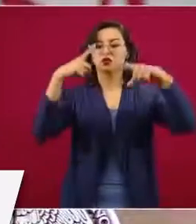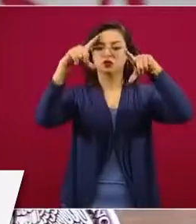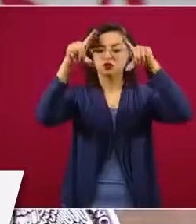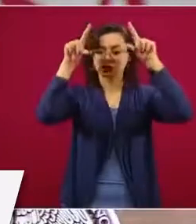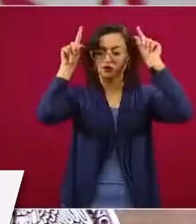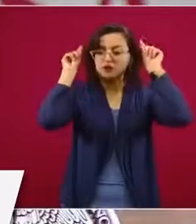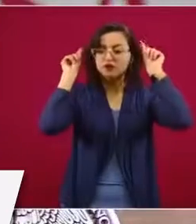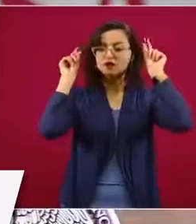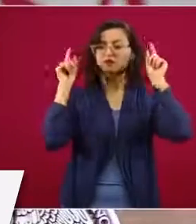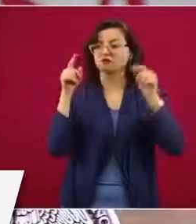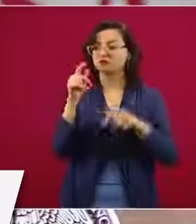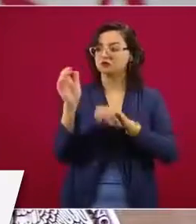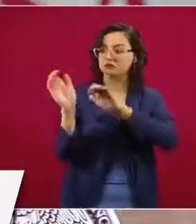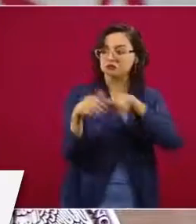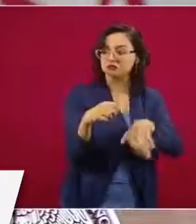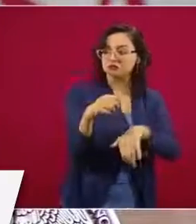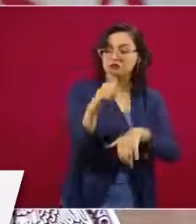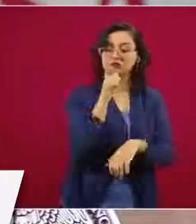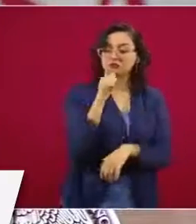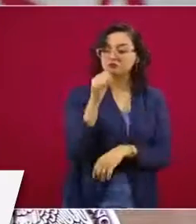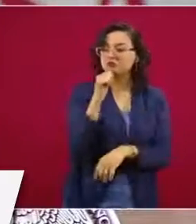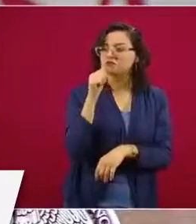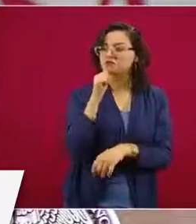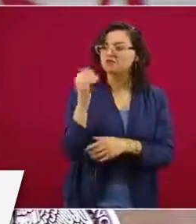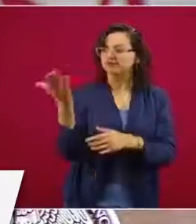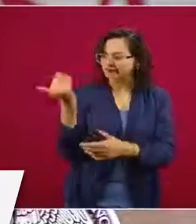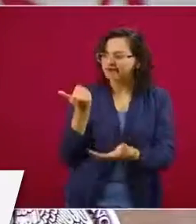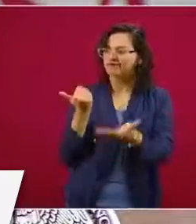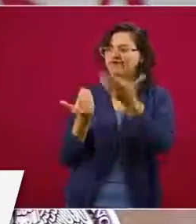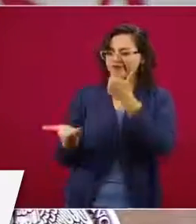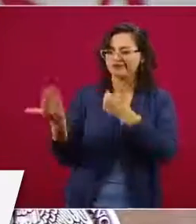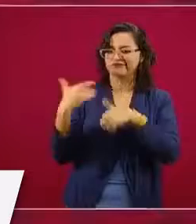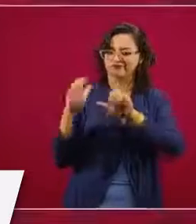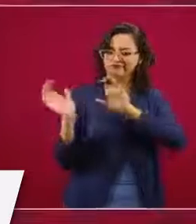porque hemos ido avanzando.